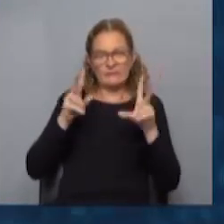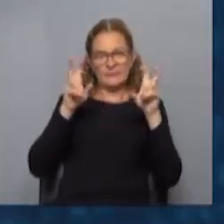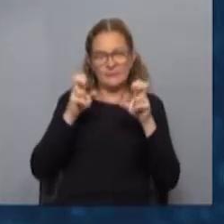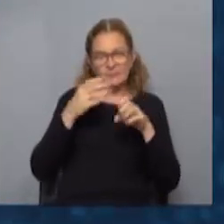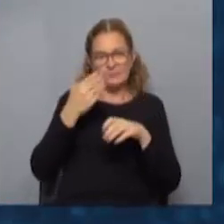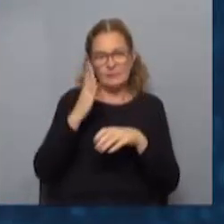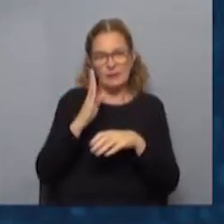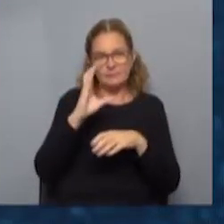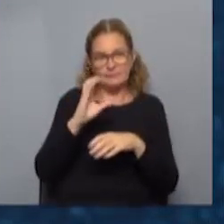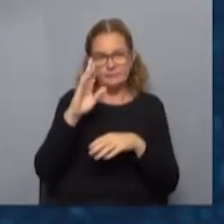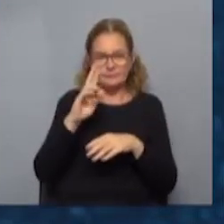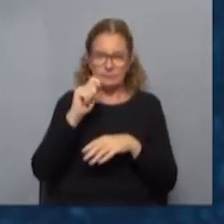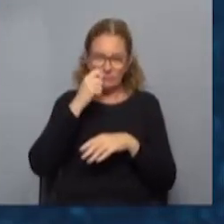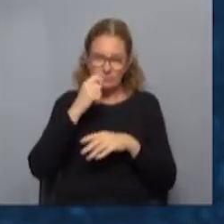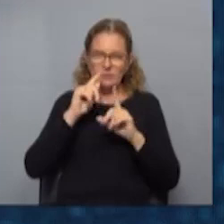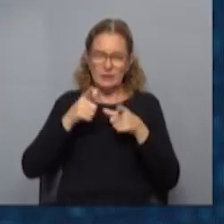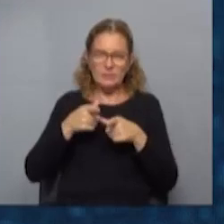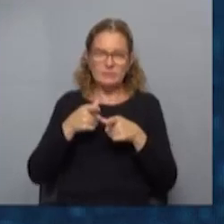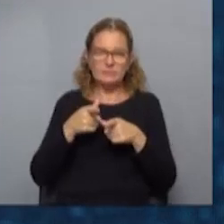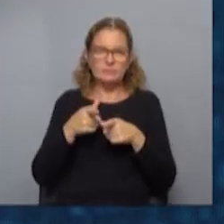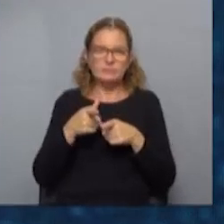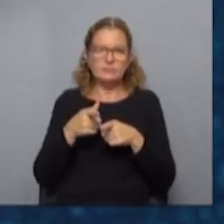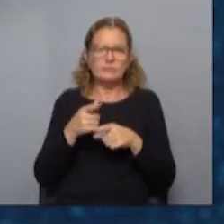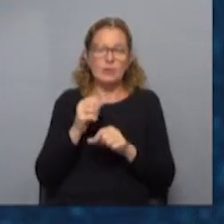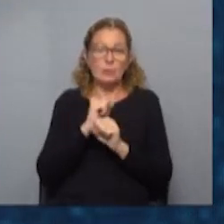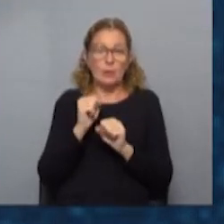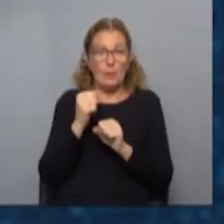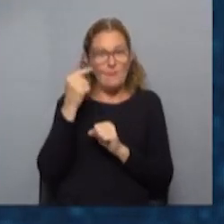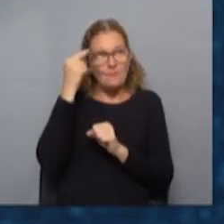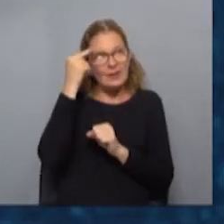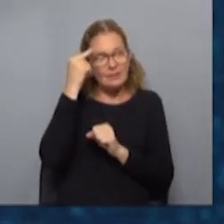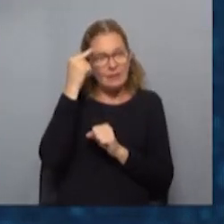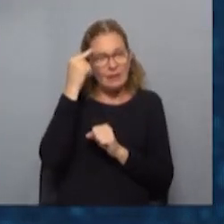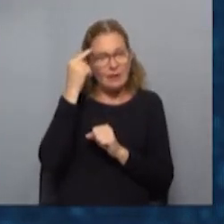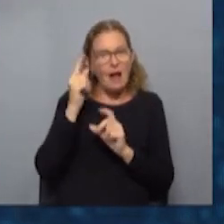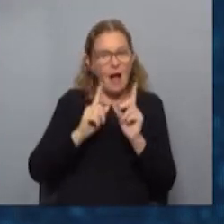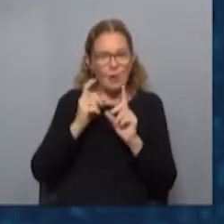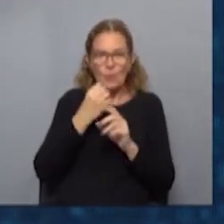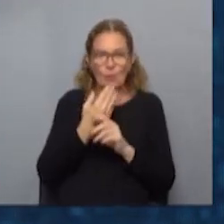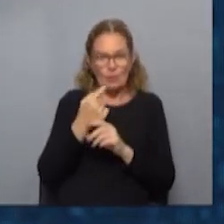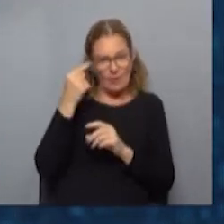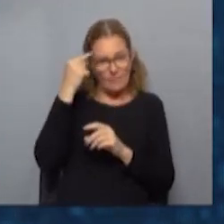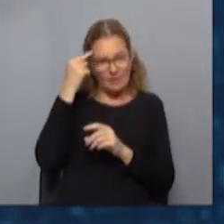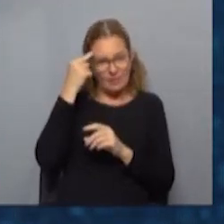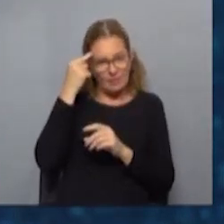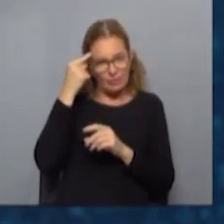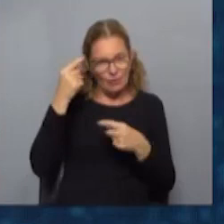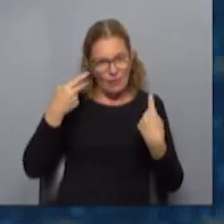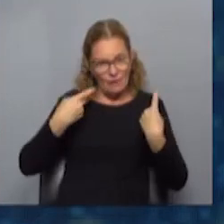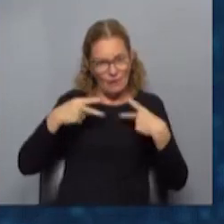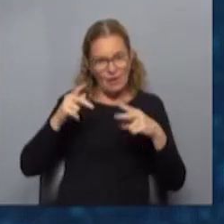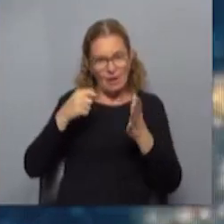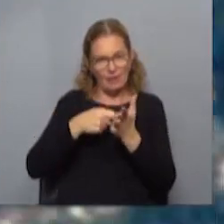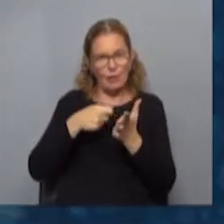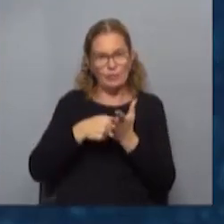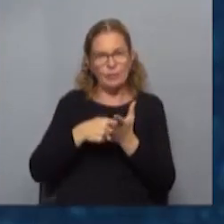PCR y los antígenos, que aunque no lo podamos creer, incide mucho en el pensamiento de quién va a viajar en los costos.